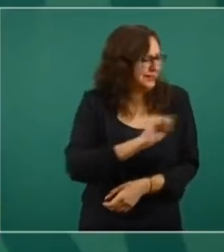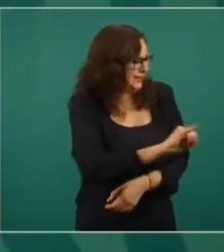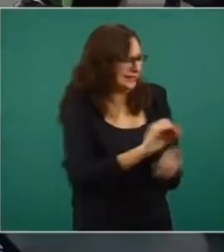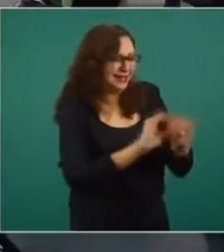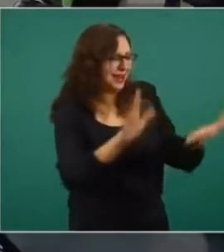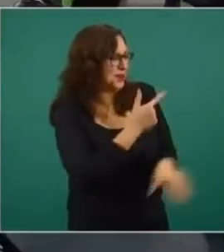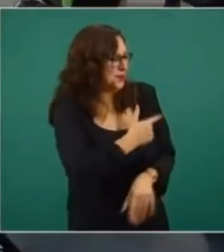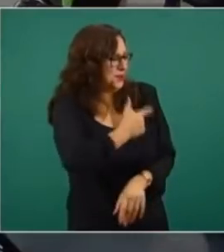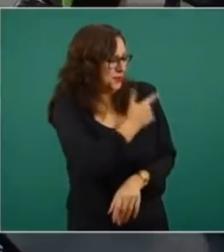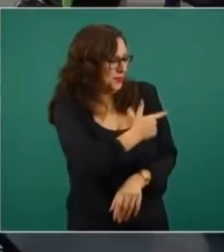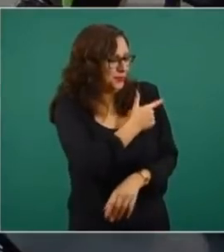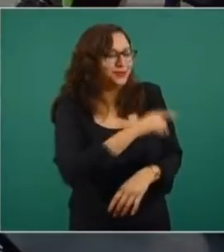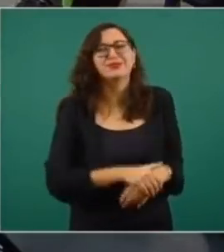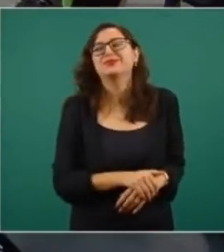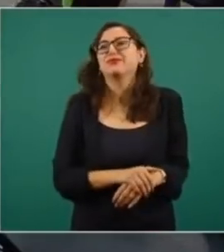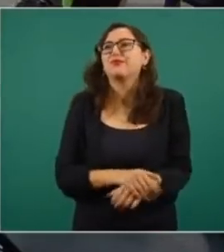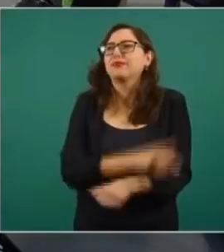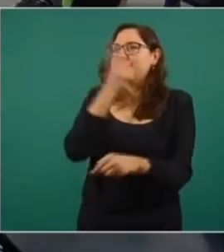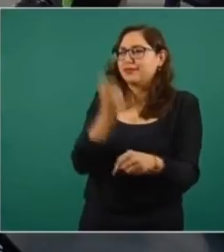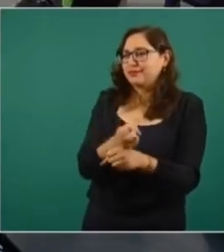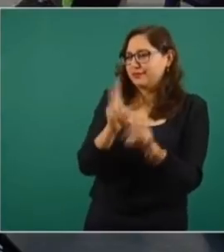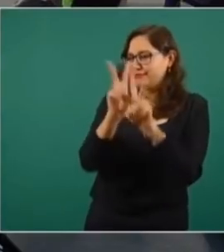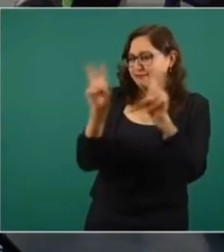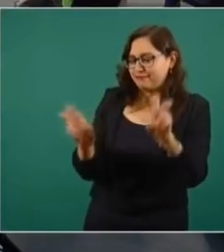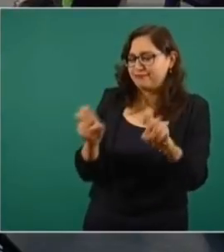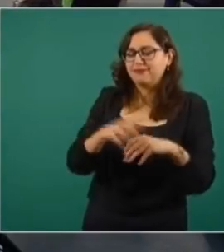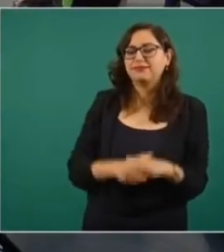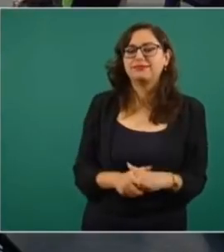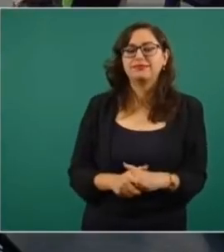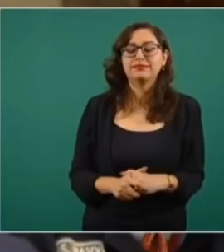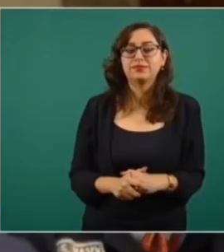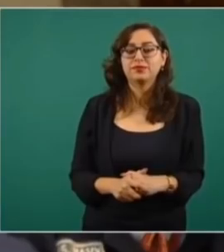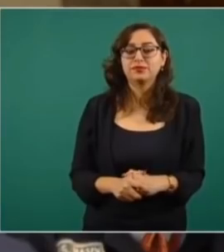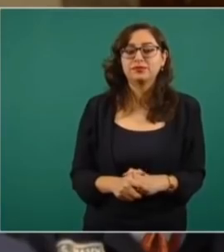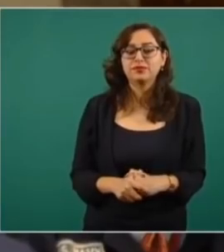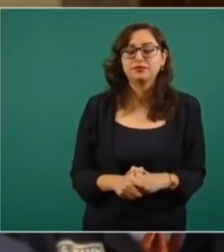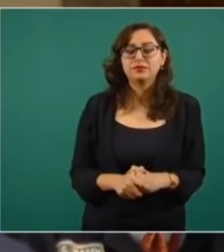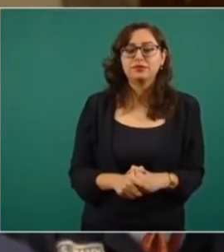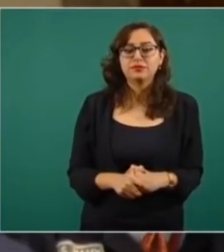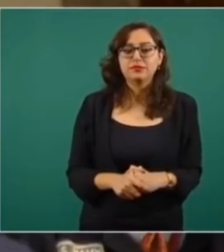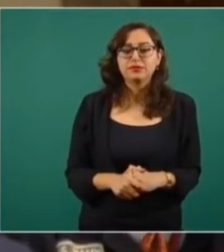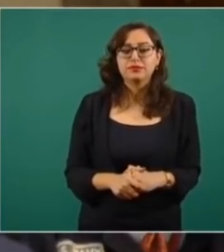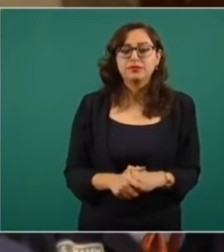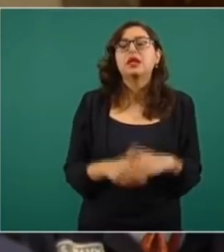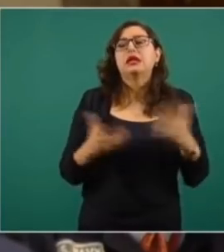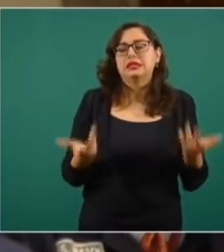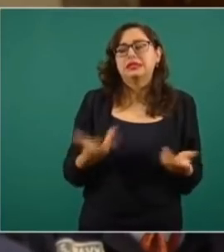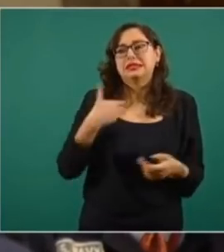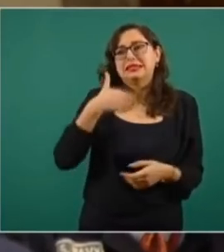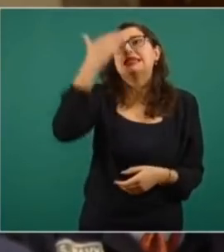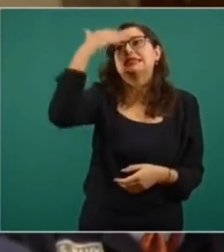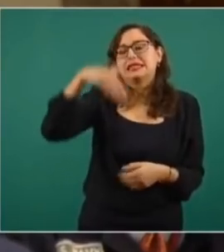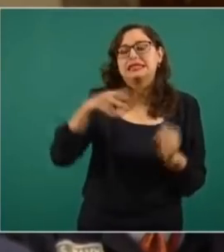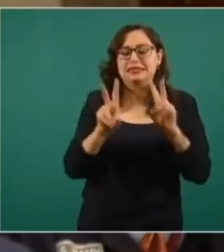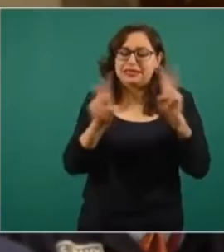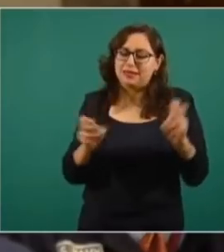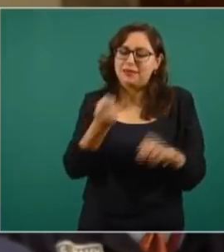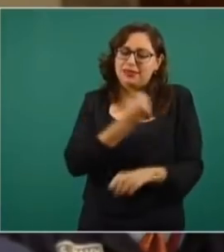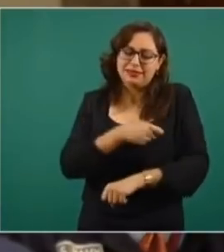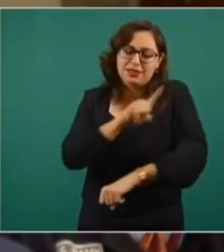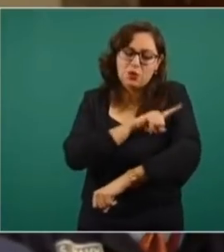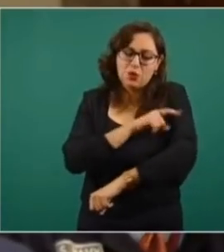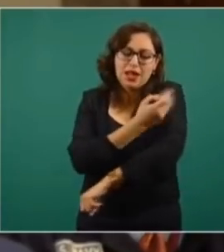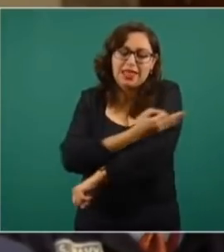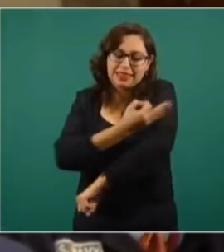Segundo tema rapidísimo, secretaria, es el tema delicado de un doctor. Yo sé que usted ya dijo que el tema de la salud es en la